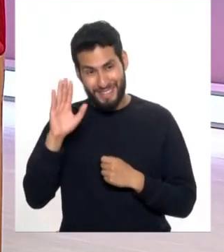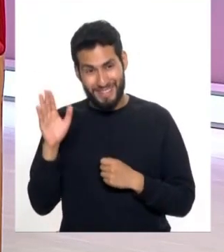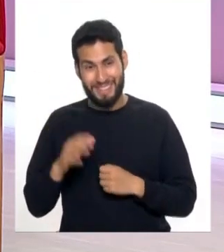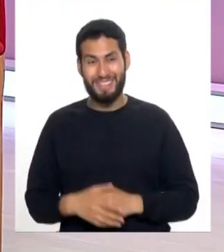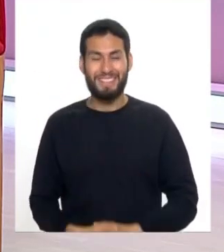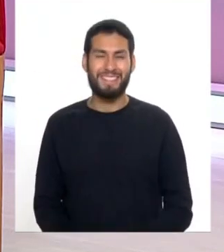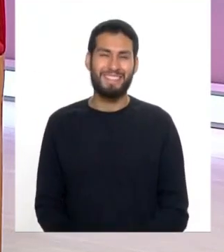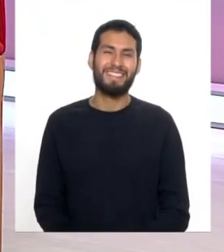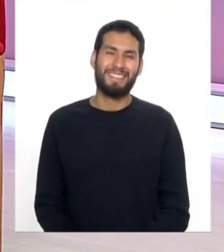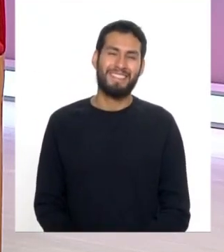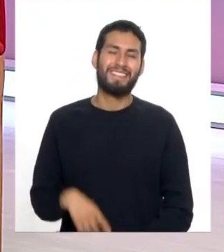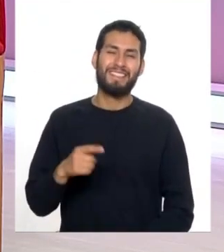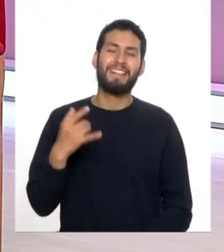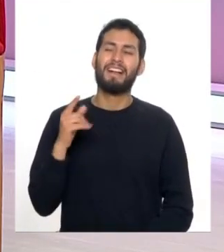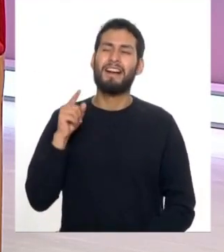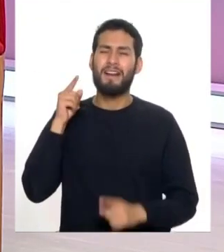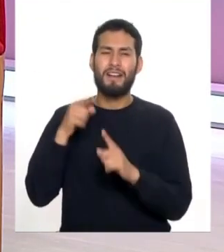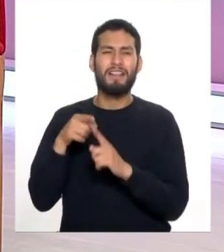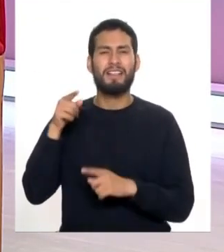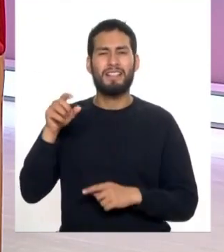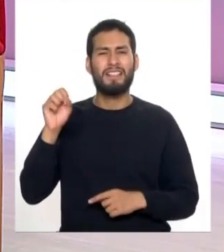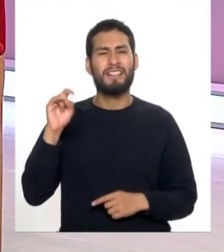consulta específica a la doctora Silva